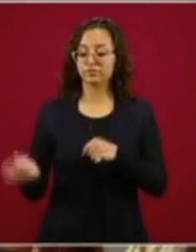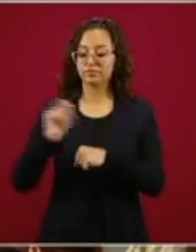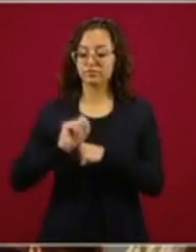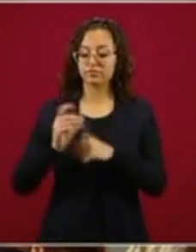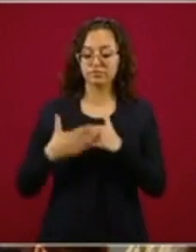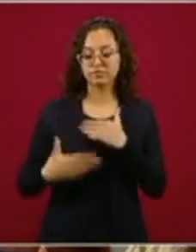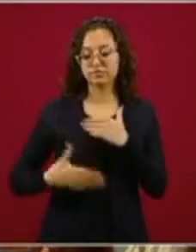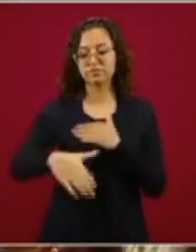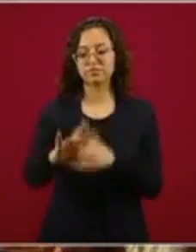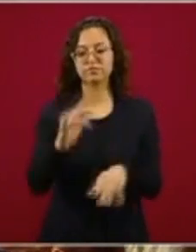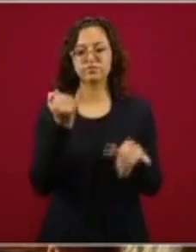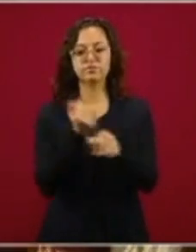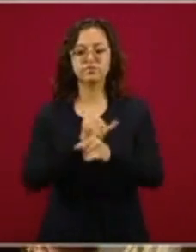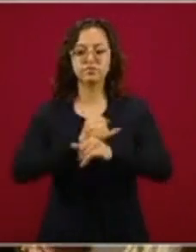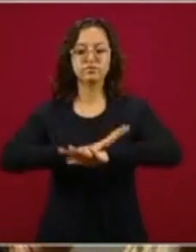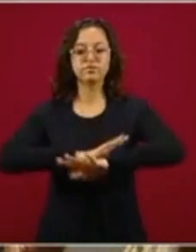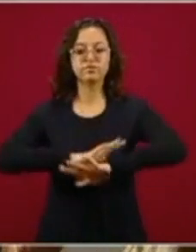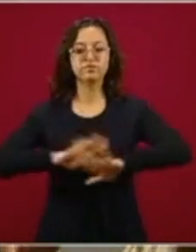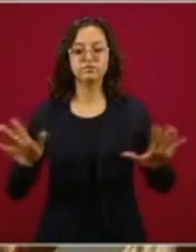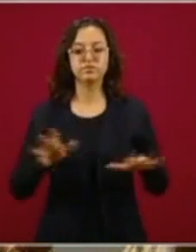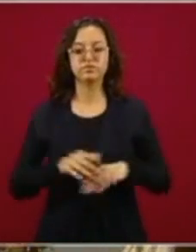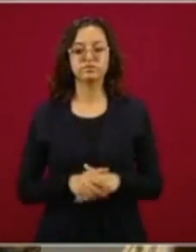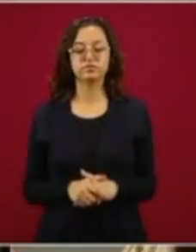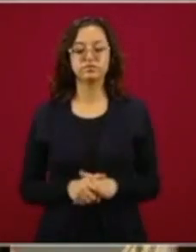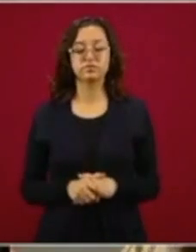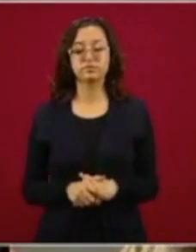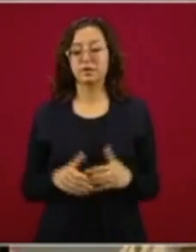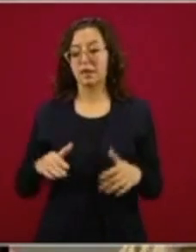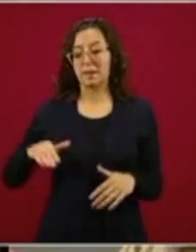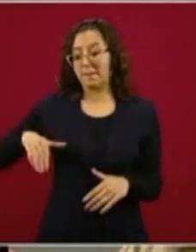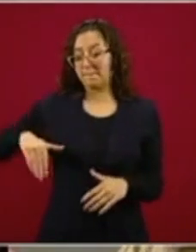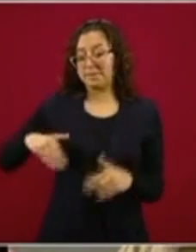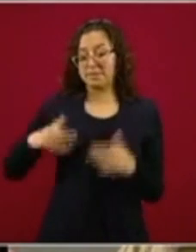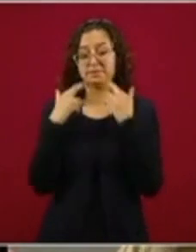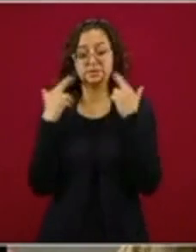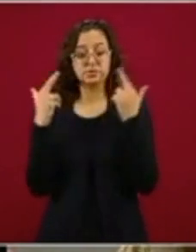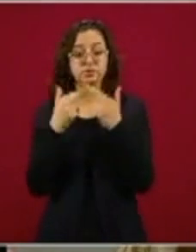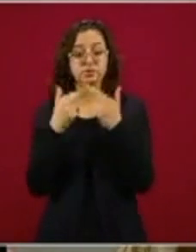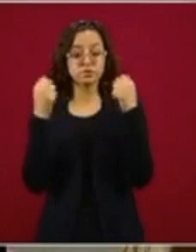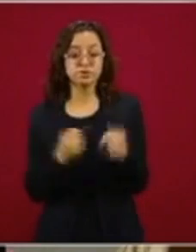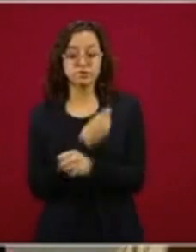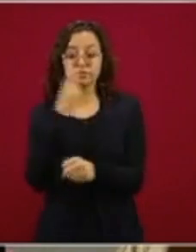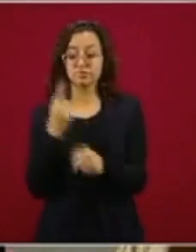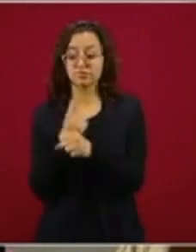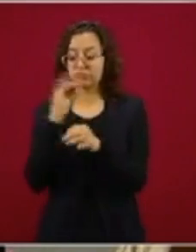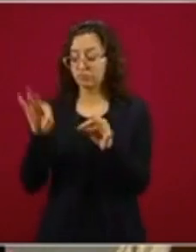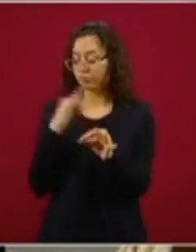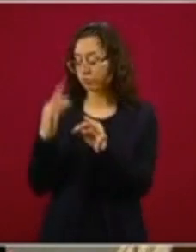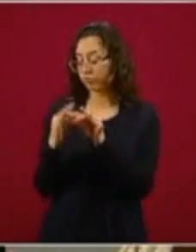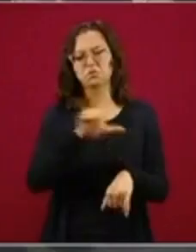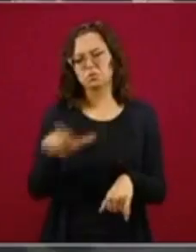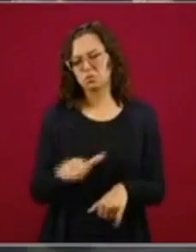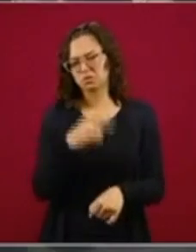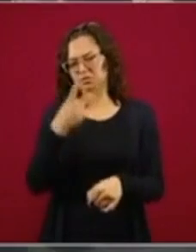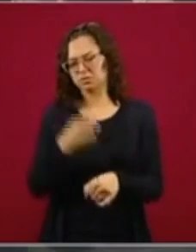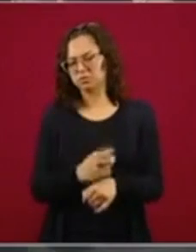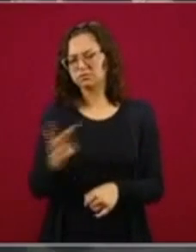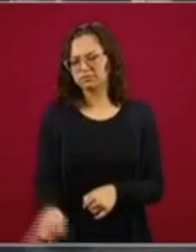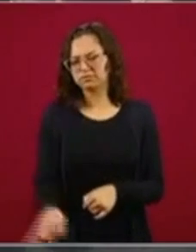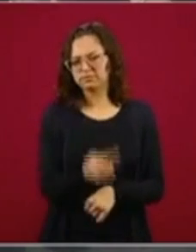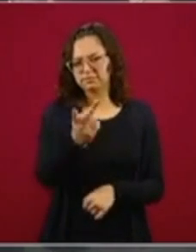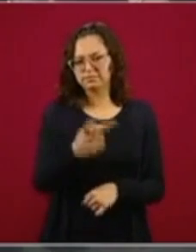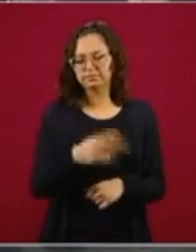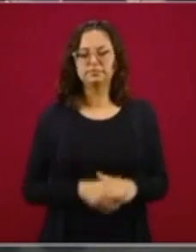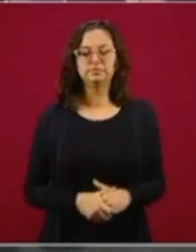Obrador reconoció que a dos años de su gobierno aún no han podido controlar el tráfico de drogas en los puertos del país. Sí, estamos